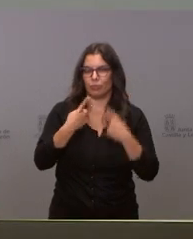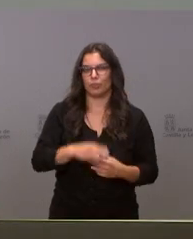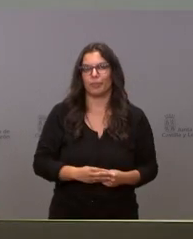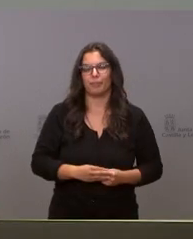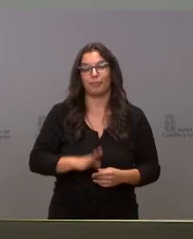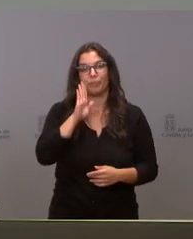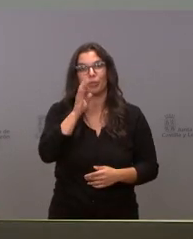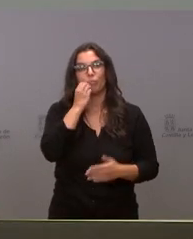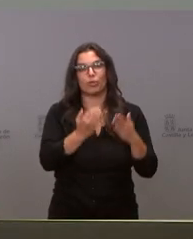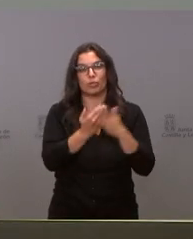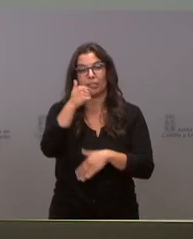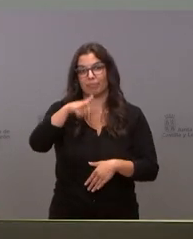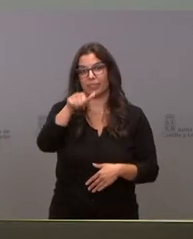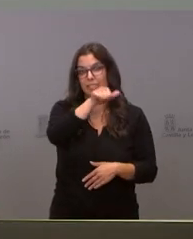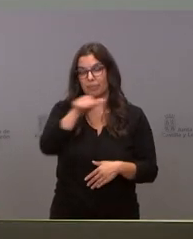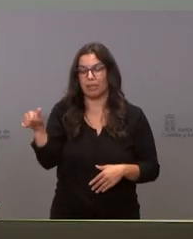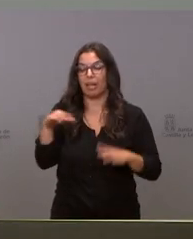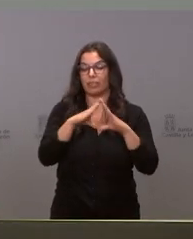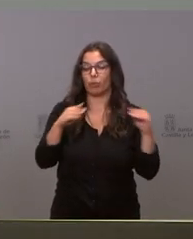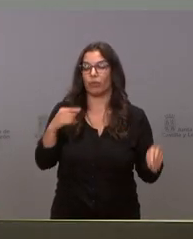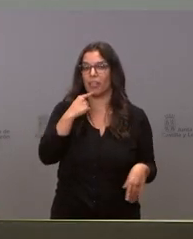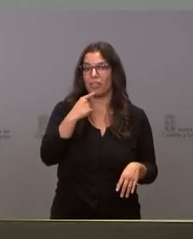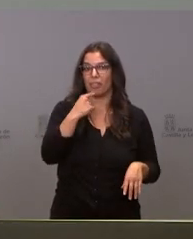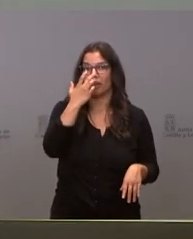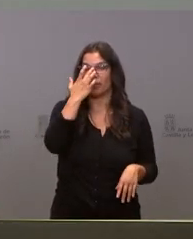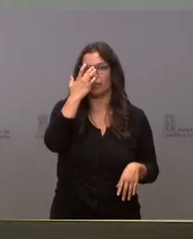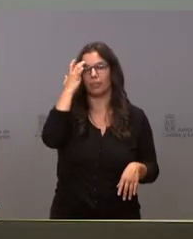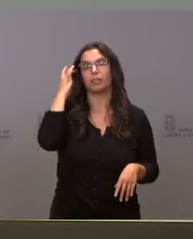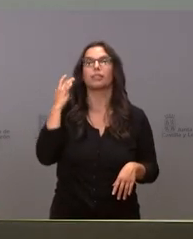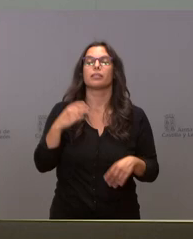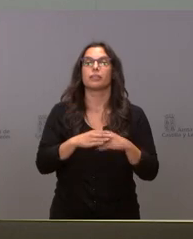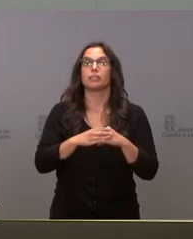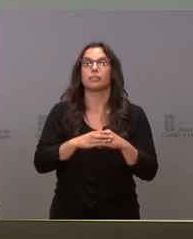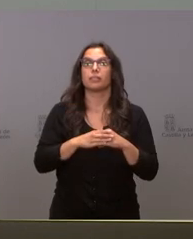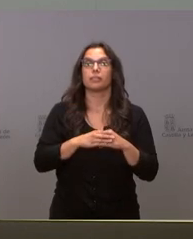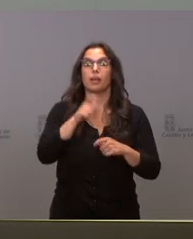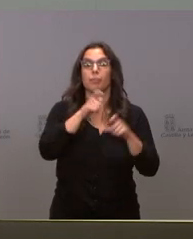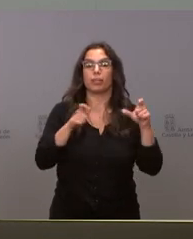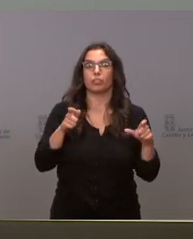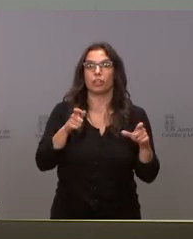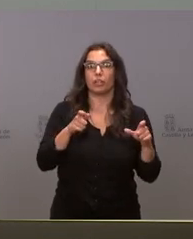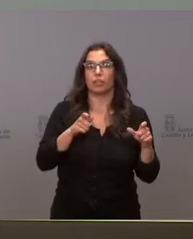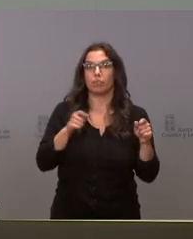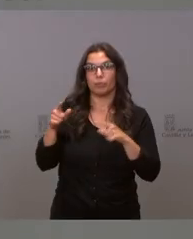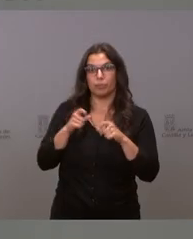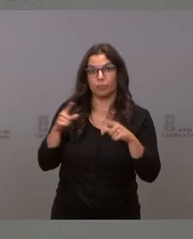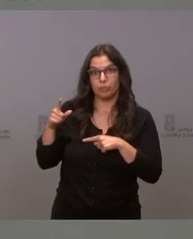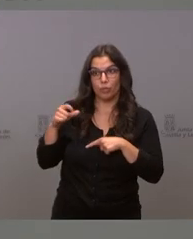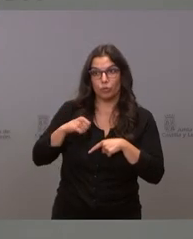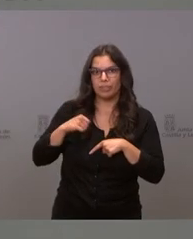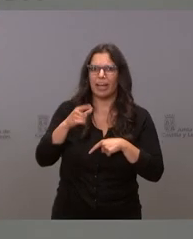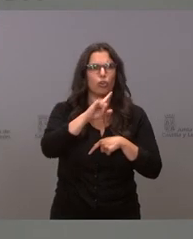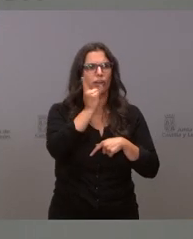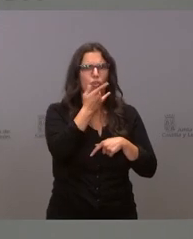buenos días esta semana Andalucía dio la cifra de negacionistas que estaban ingresados en los hospitales Eso es un error yo creo que ya se ha aclarado